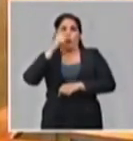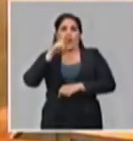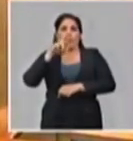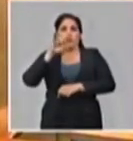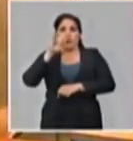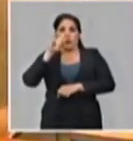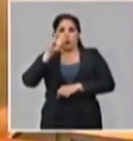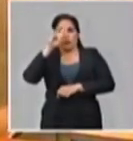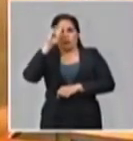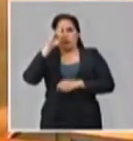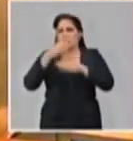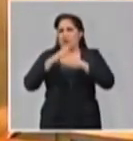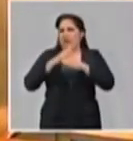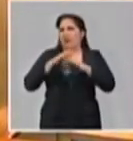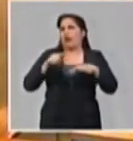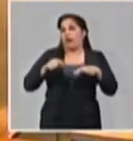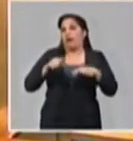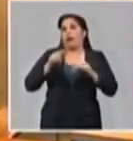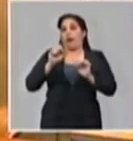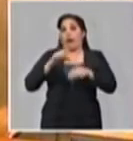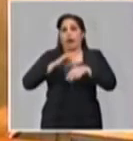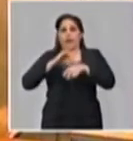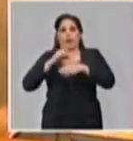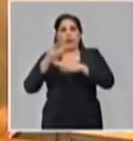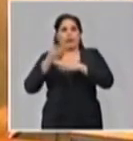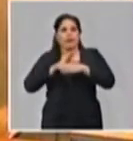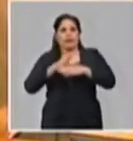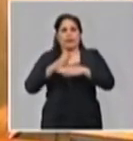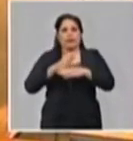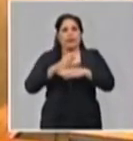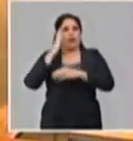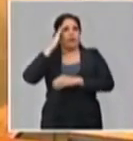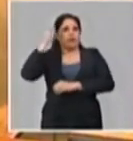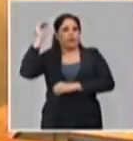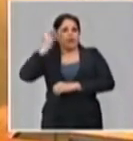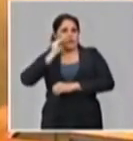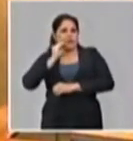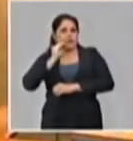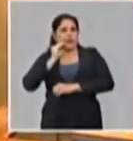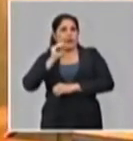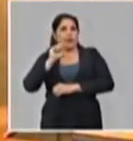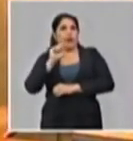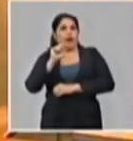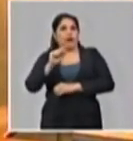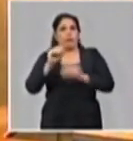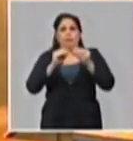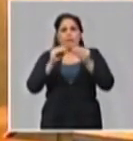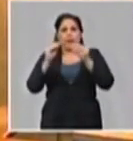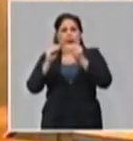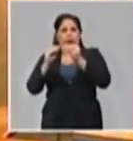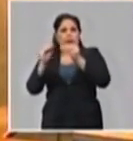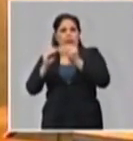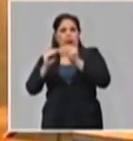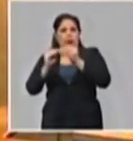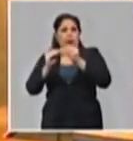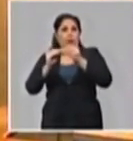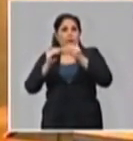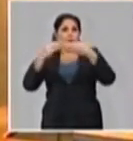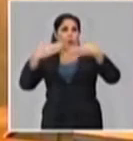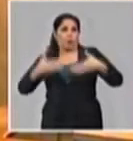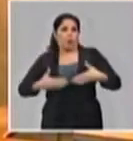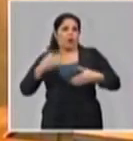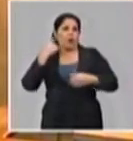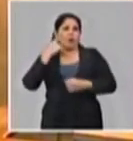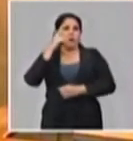¿Qué es un coronavirus? Bueno, los coronavirus se conocen que están transmitiéndose en humanos desde la década del